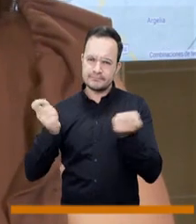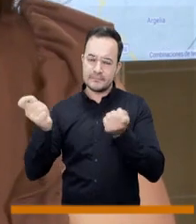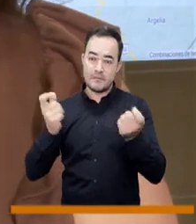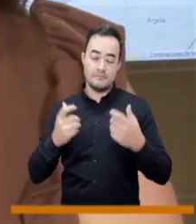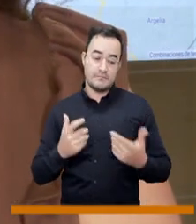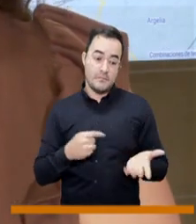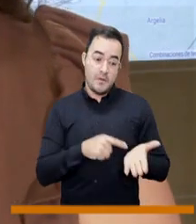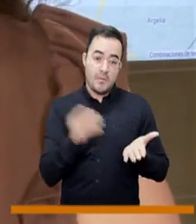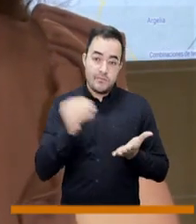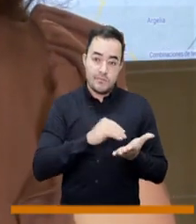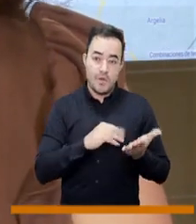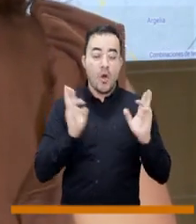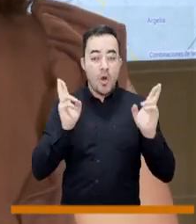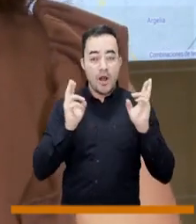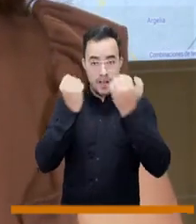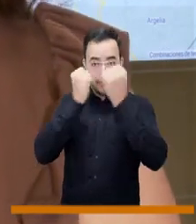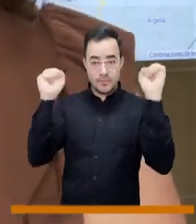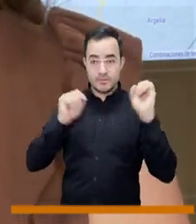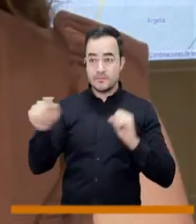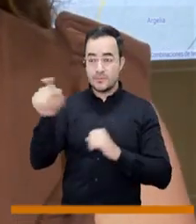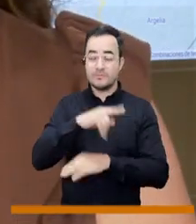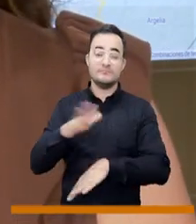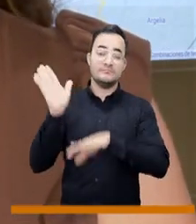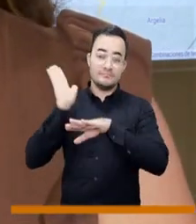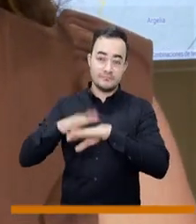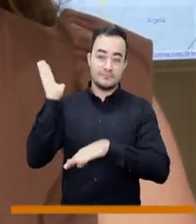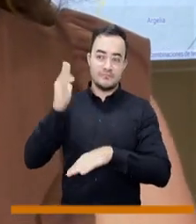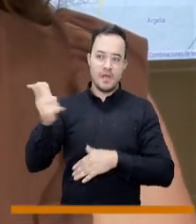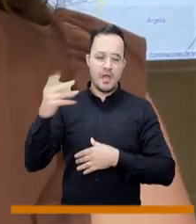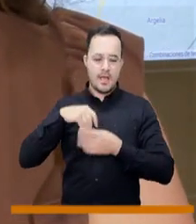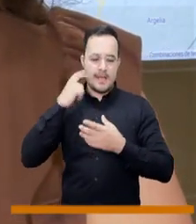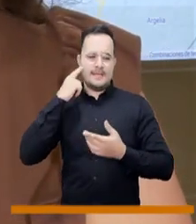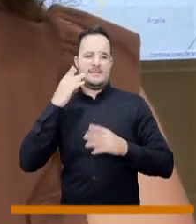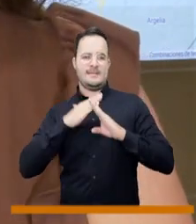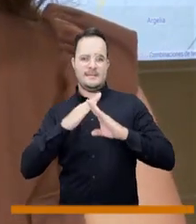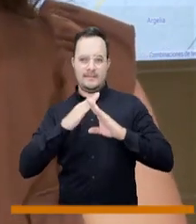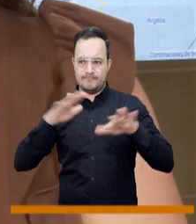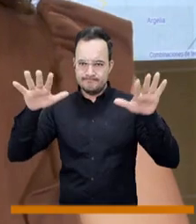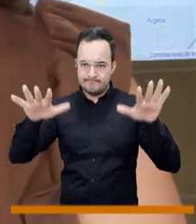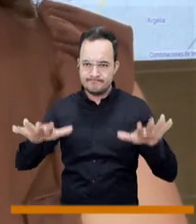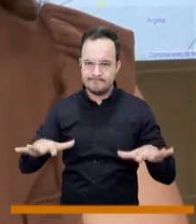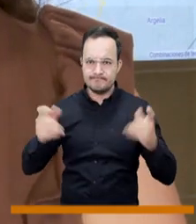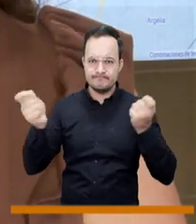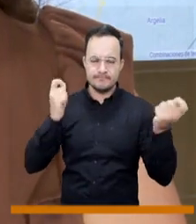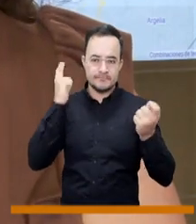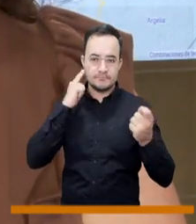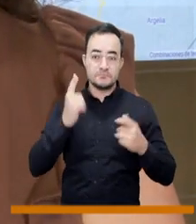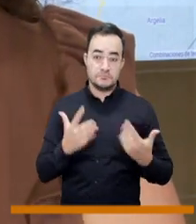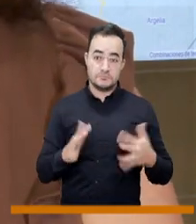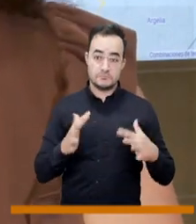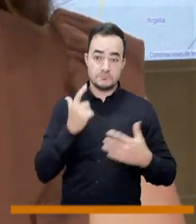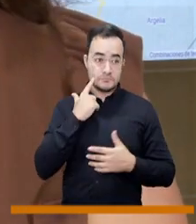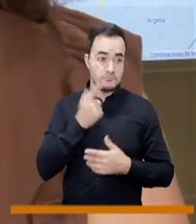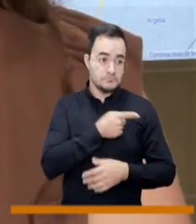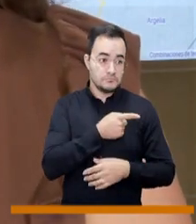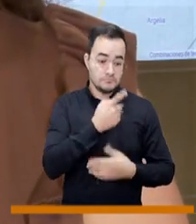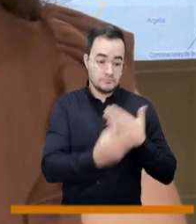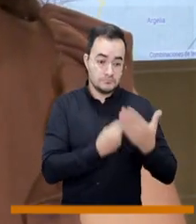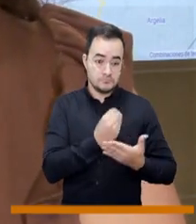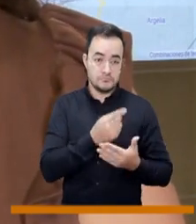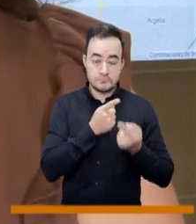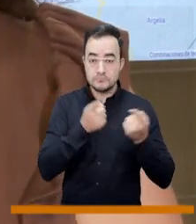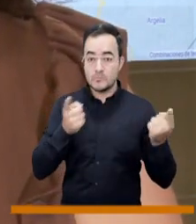esperamos que los municipios incorporen este determinante del ruido ambiental en sus procesos de ordenamiento del territorio. ya tenemos